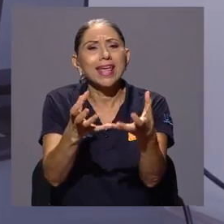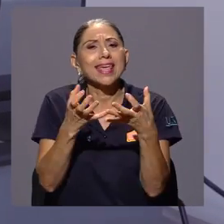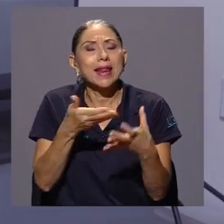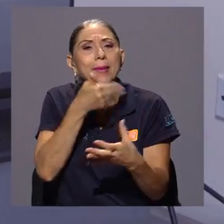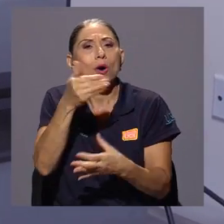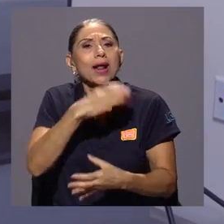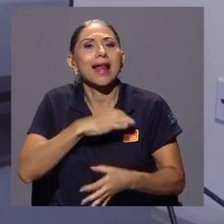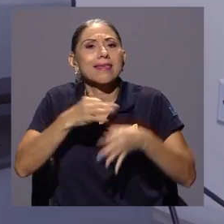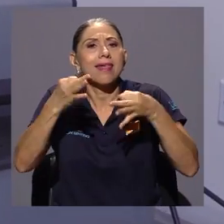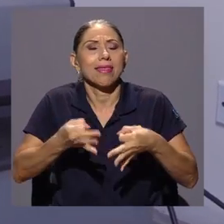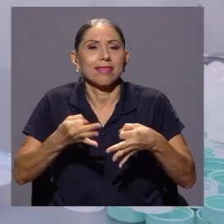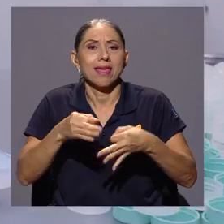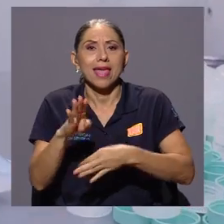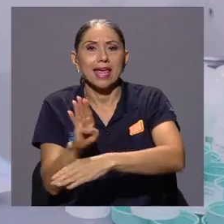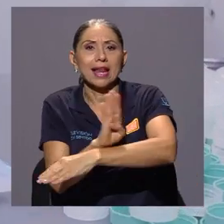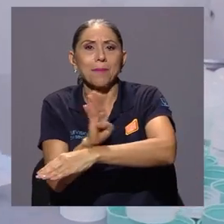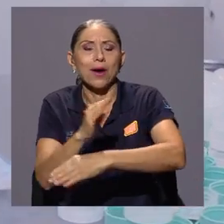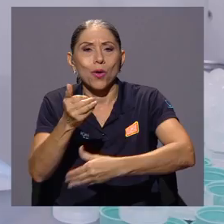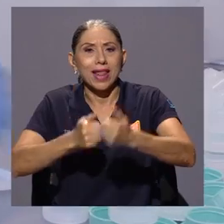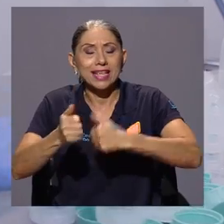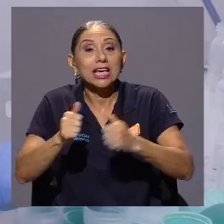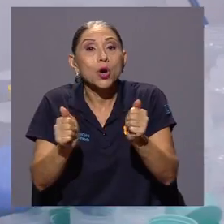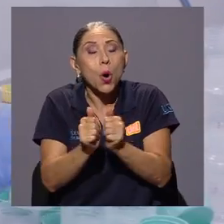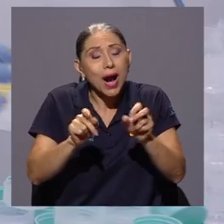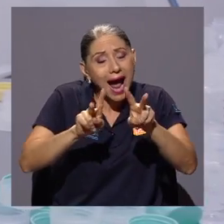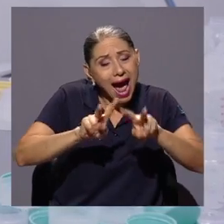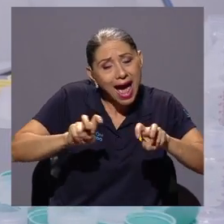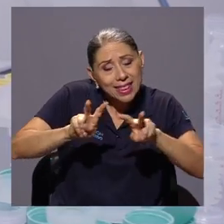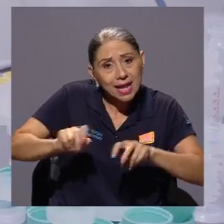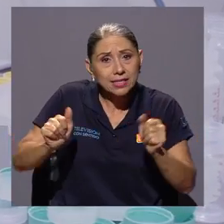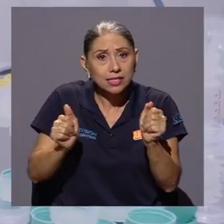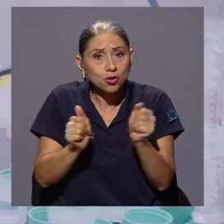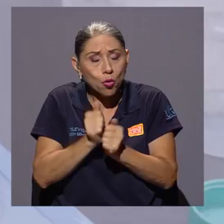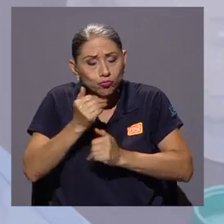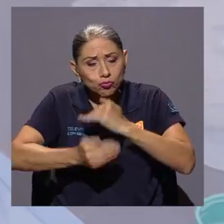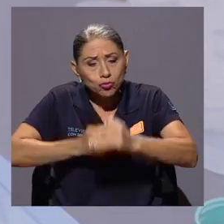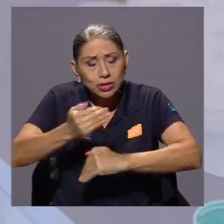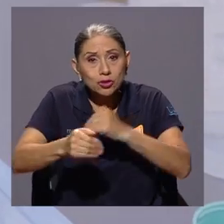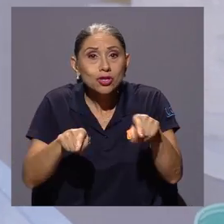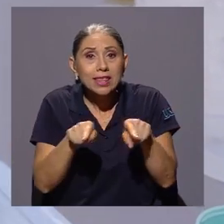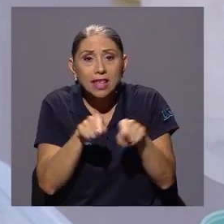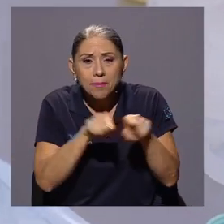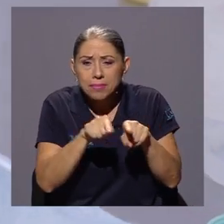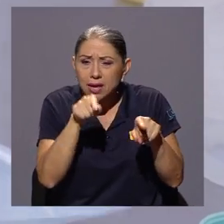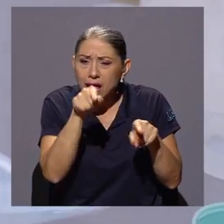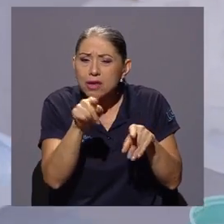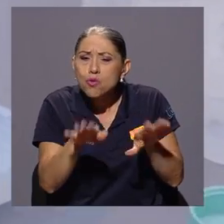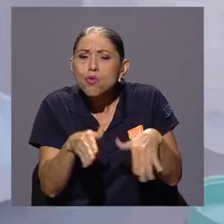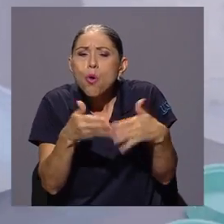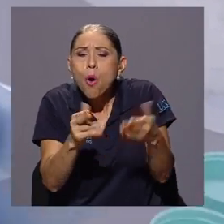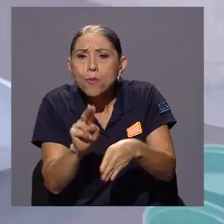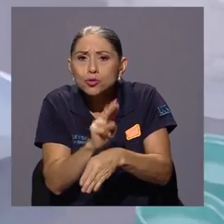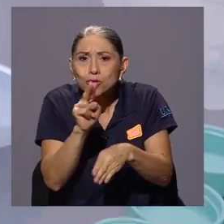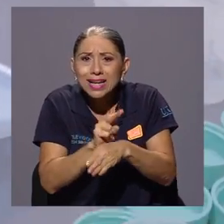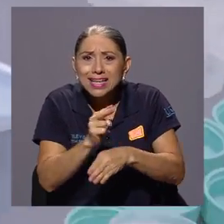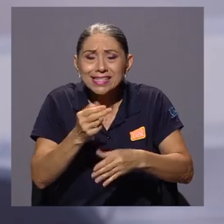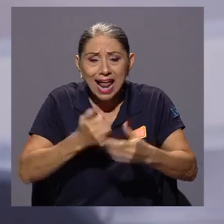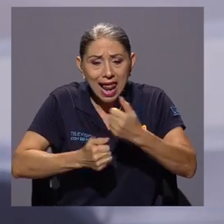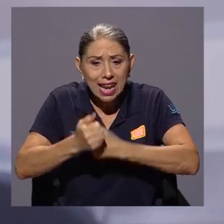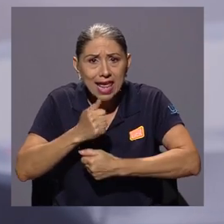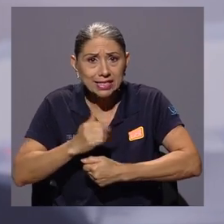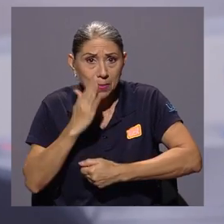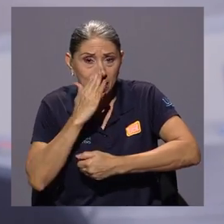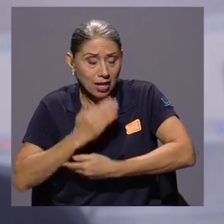gestión de calidad en el banco de leche mediante el análisis y la estandarización de procesos, así como documentar las prácticas de extracción y uso de leche